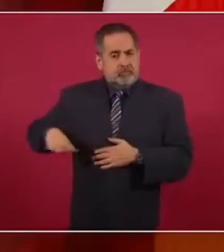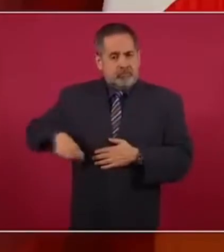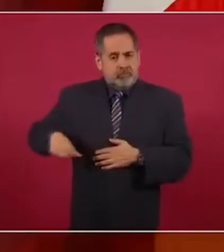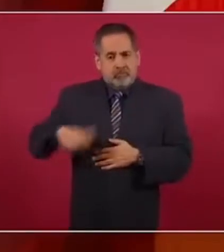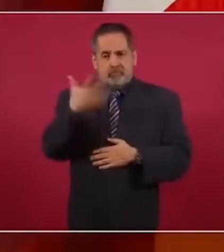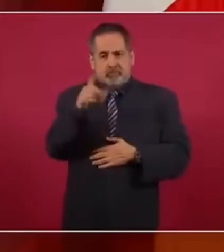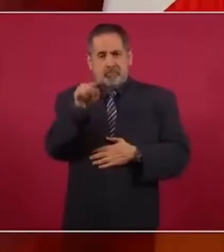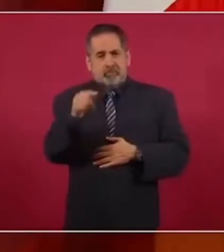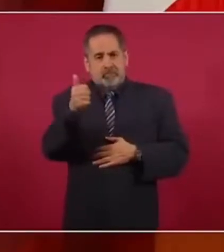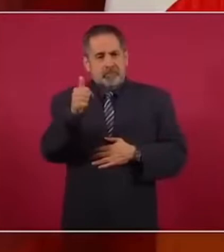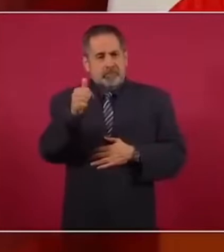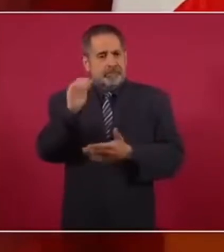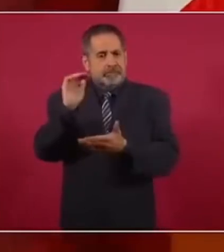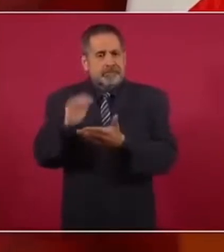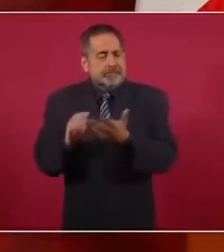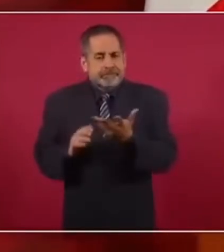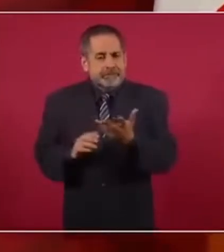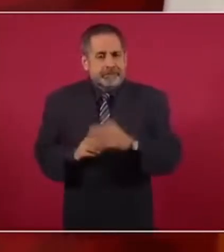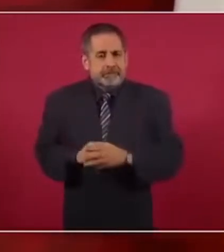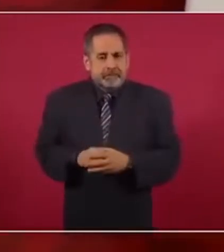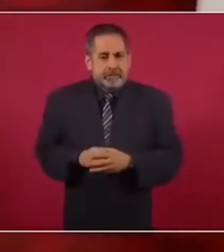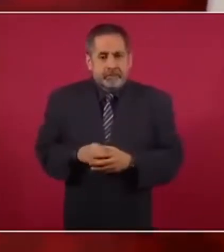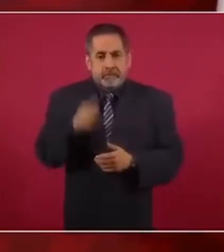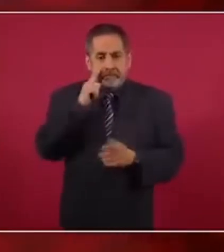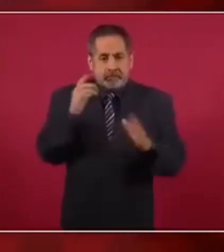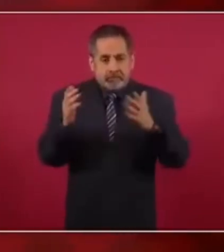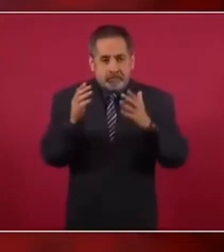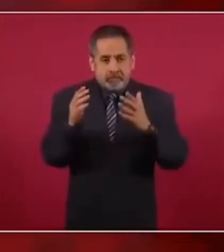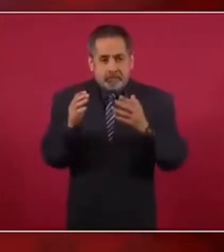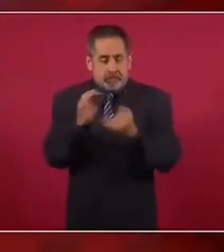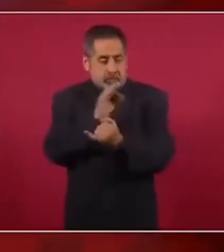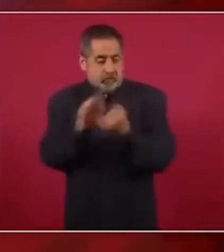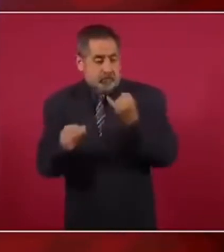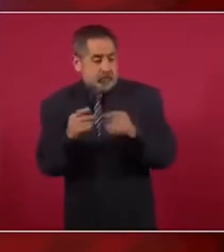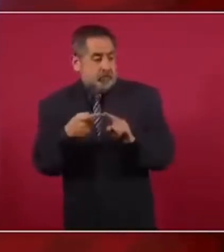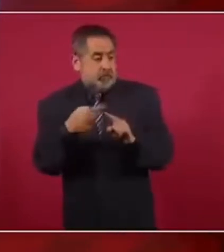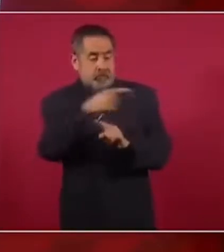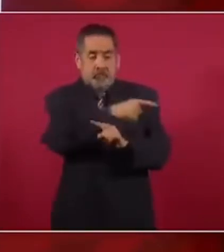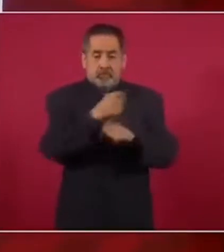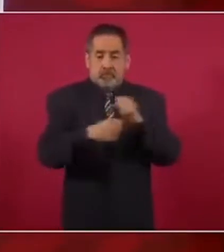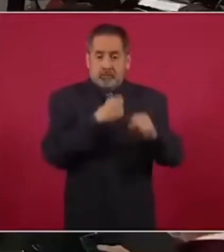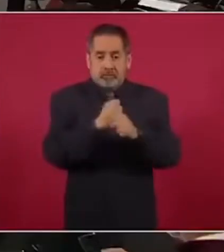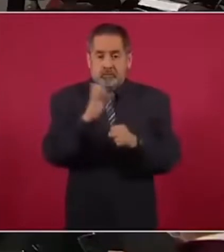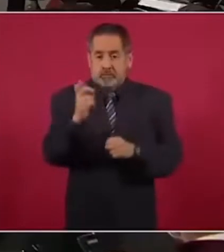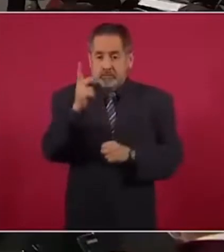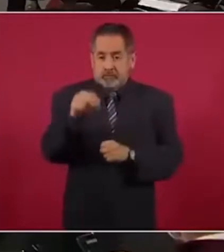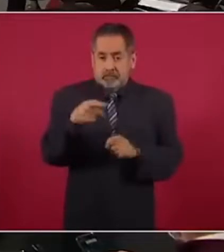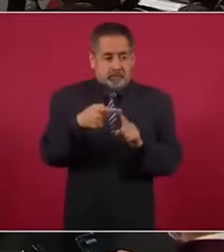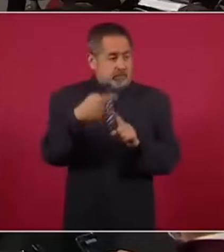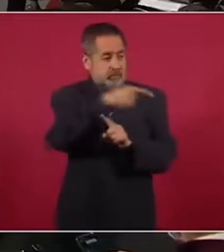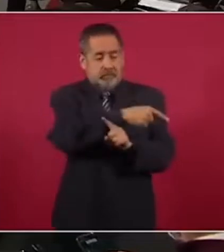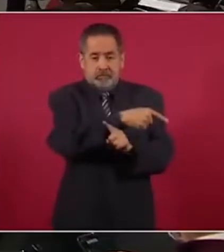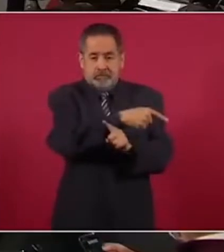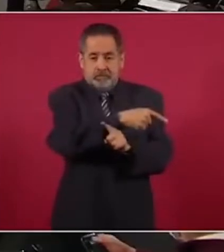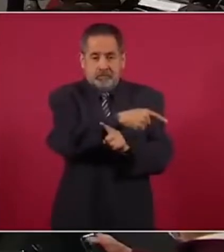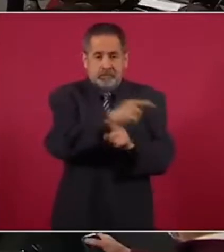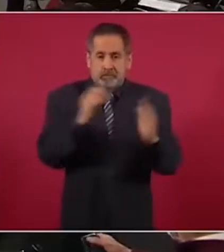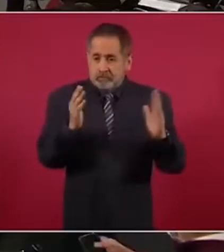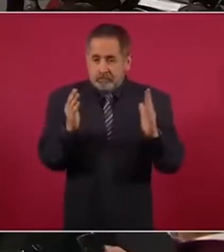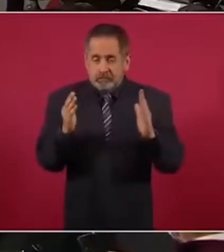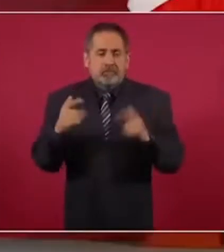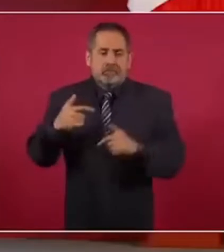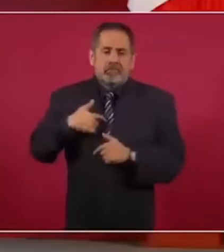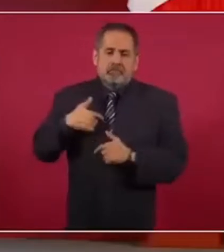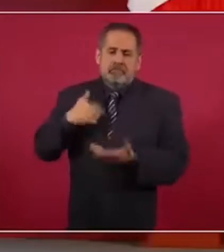10.6, pero con relación al último año de Peña Nieto, mínimo